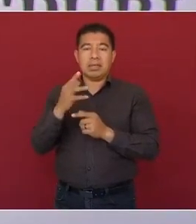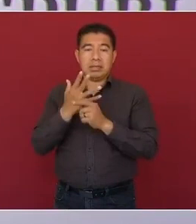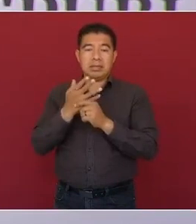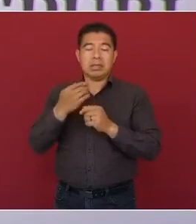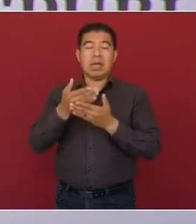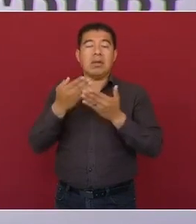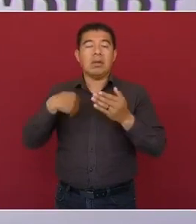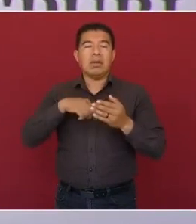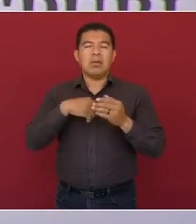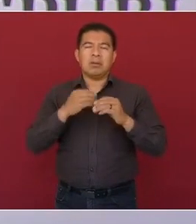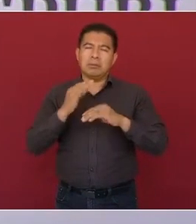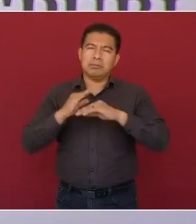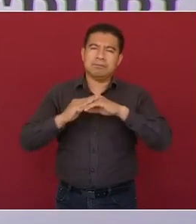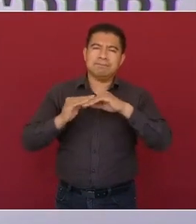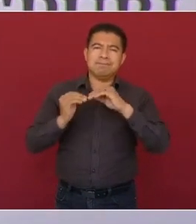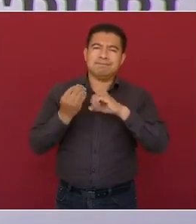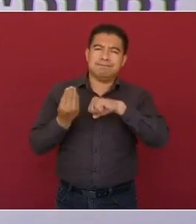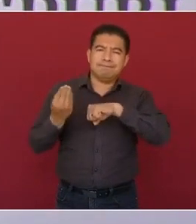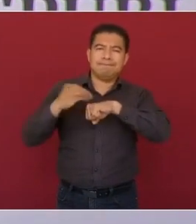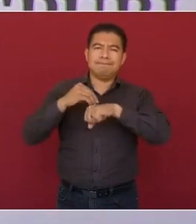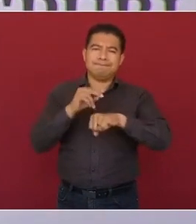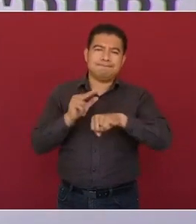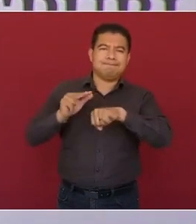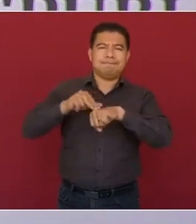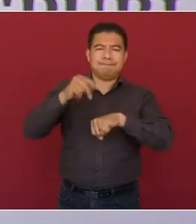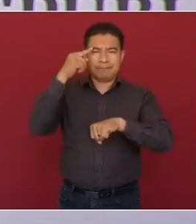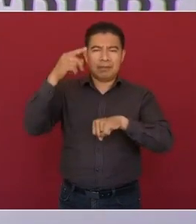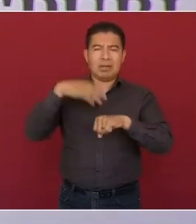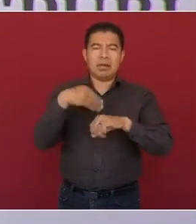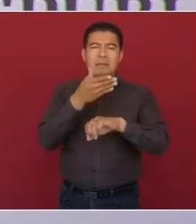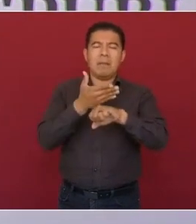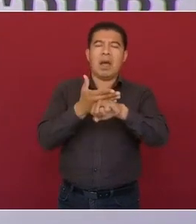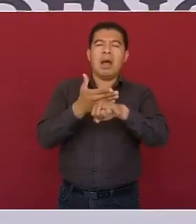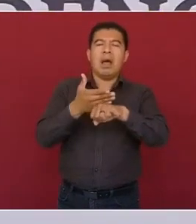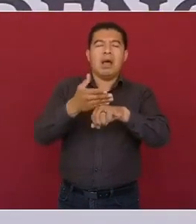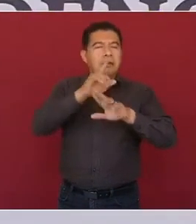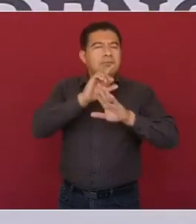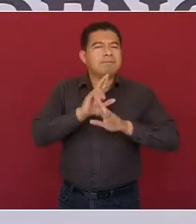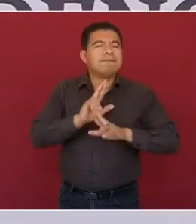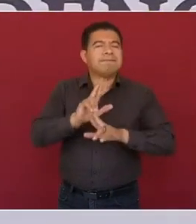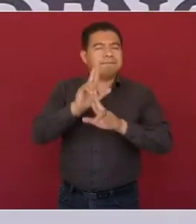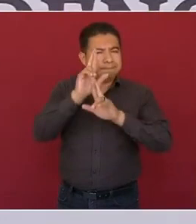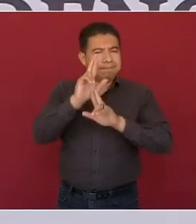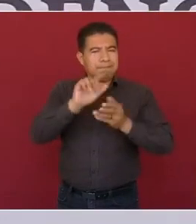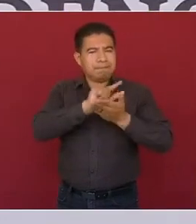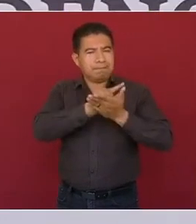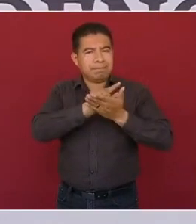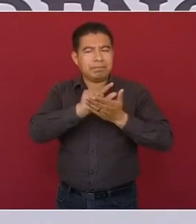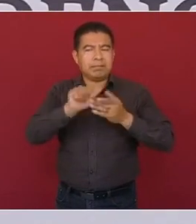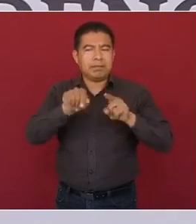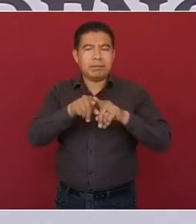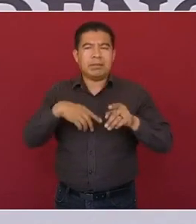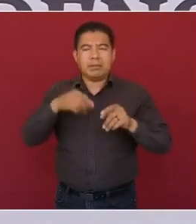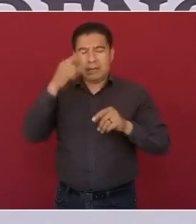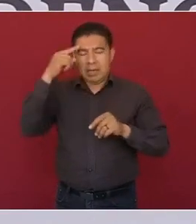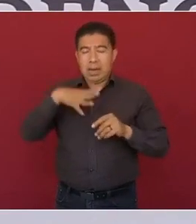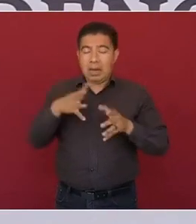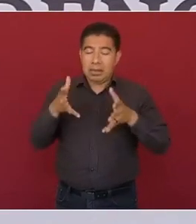blanca lealtad, debajo de las palmas y el noble palmar de los recuerdos de un desierto.